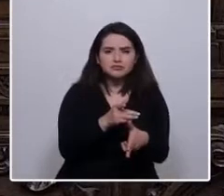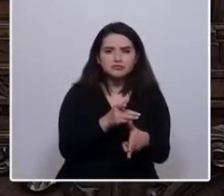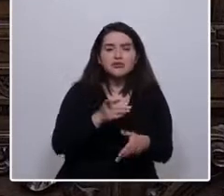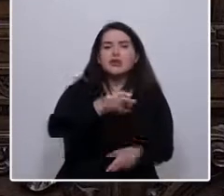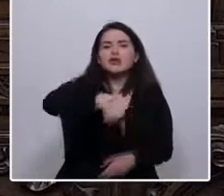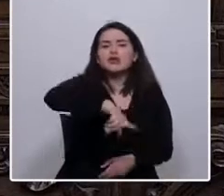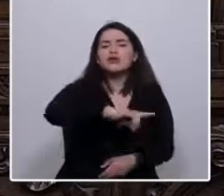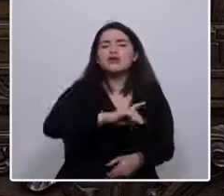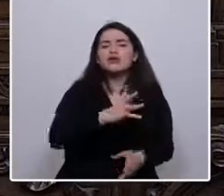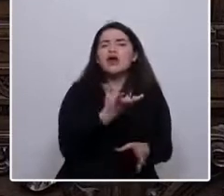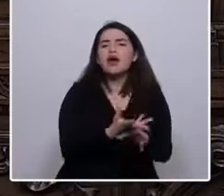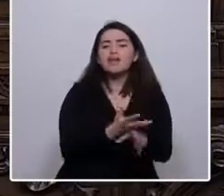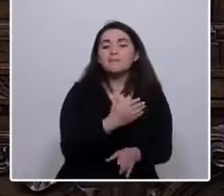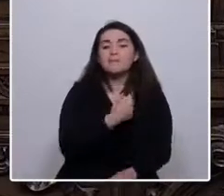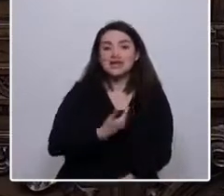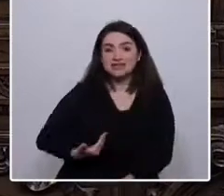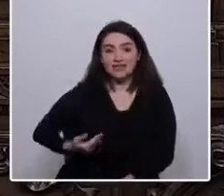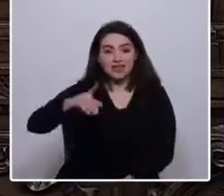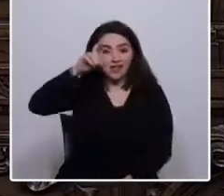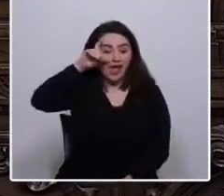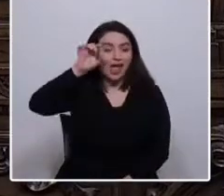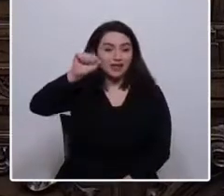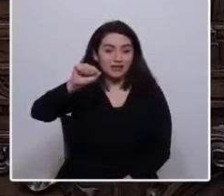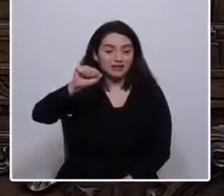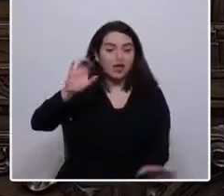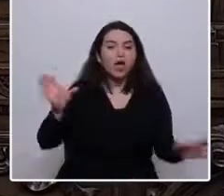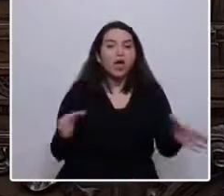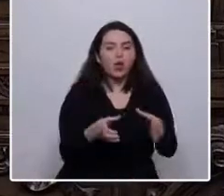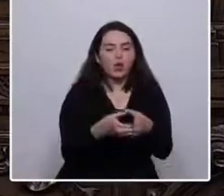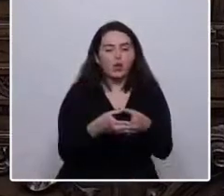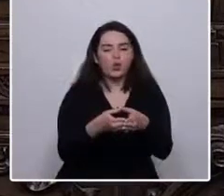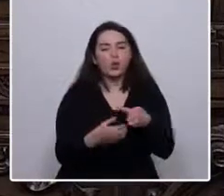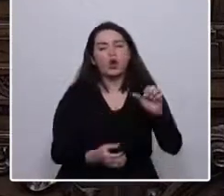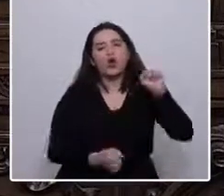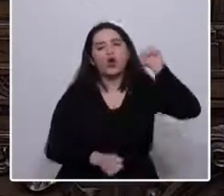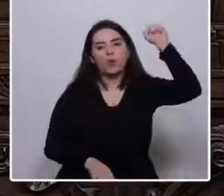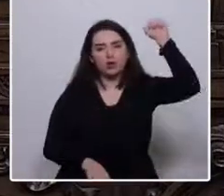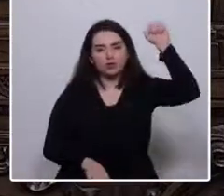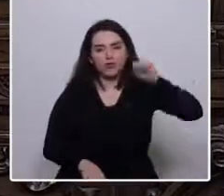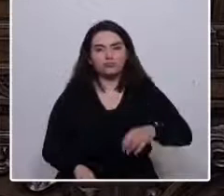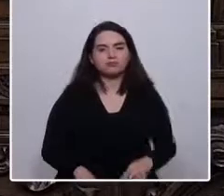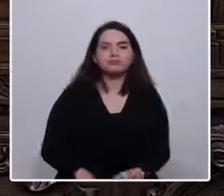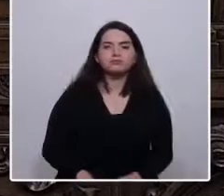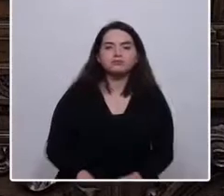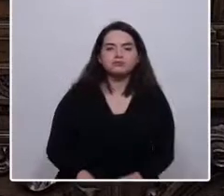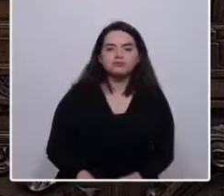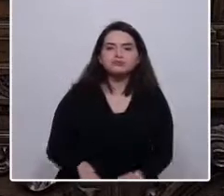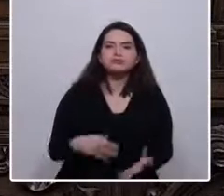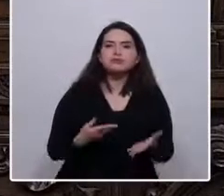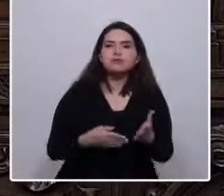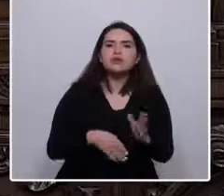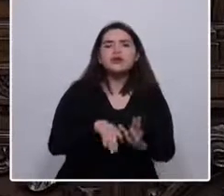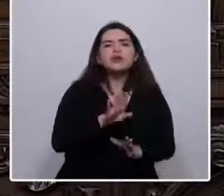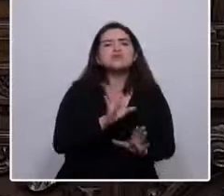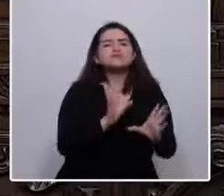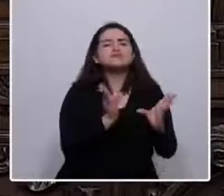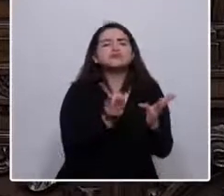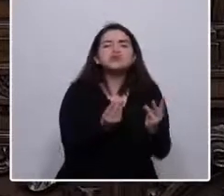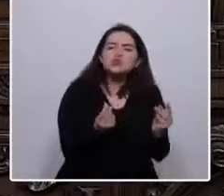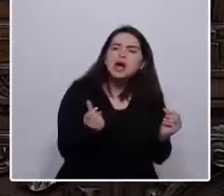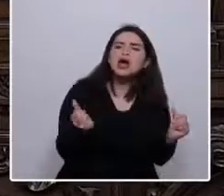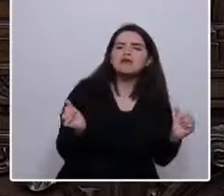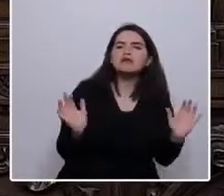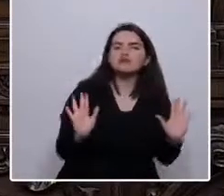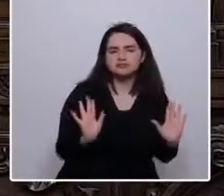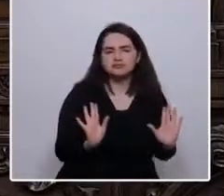estaban, el presidente Allende y el Partido Comunista. Sí, el Partido Comunista era de los más moderados dentro de